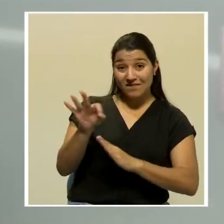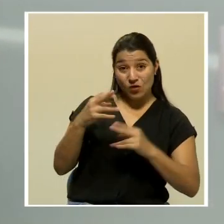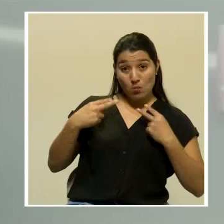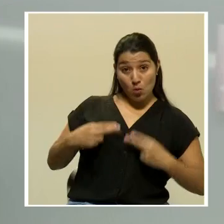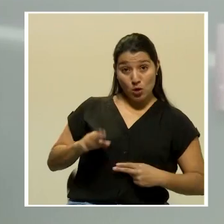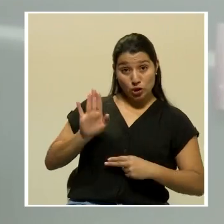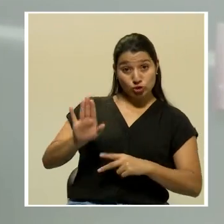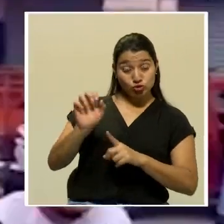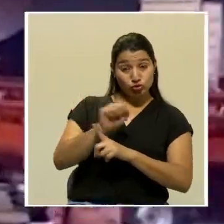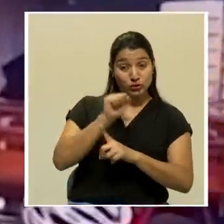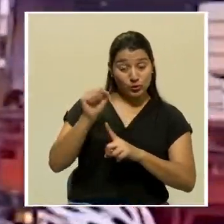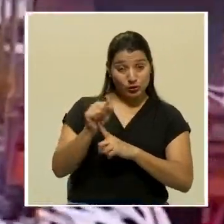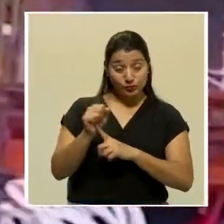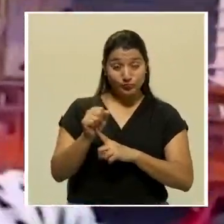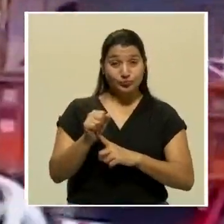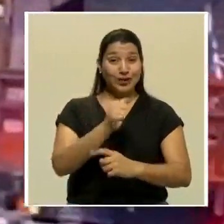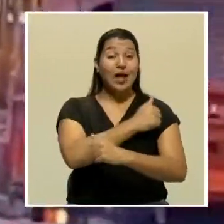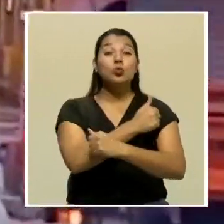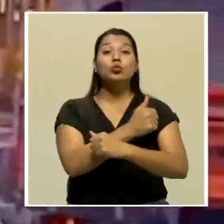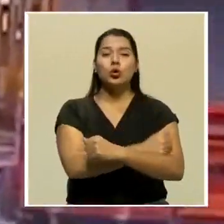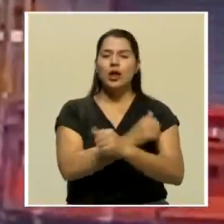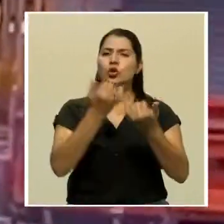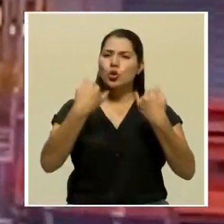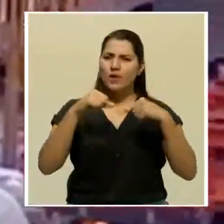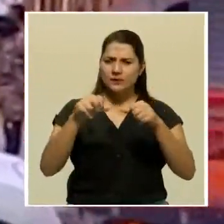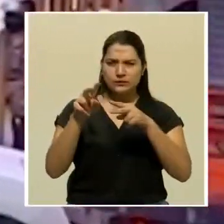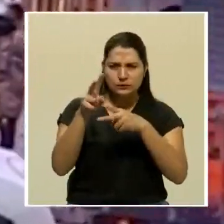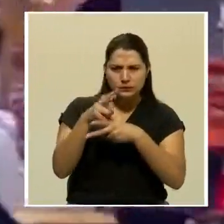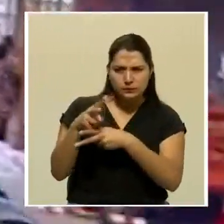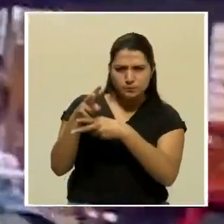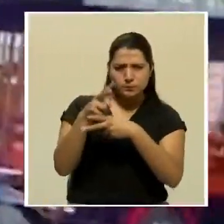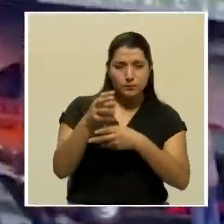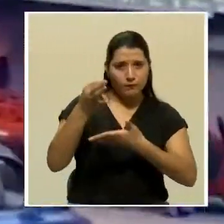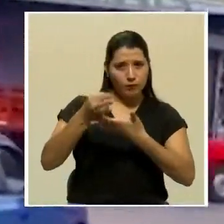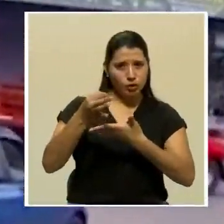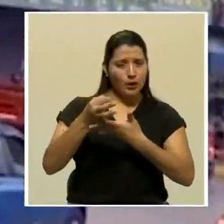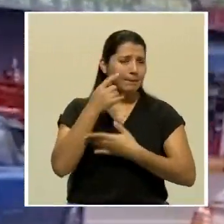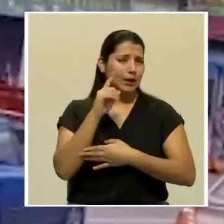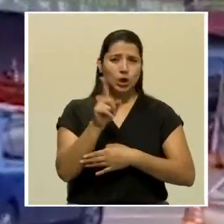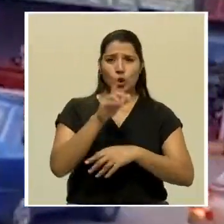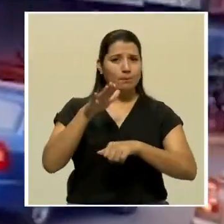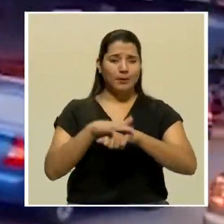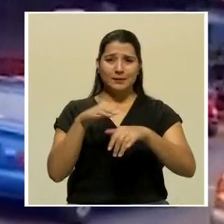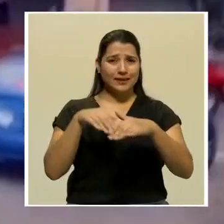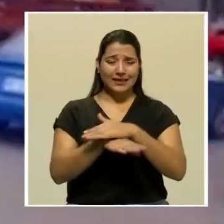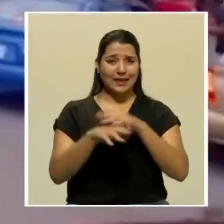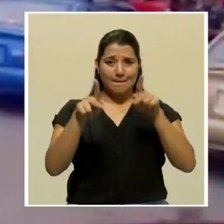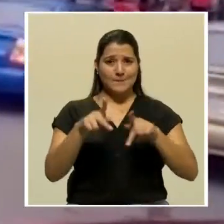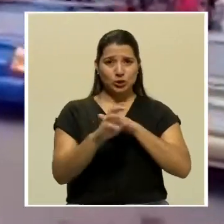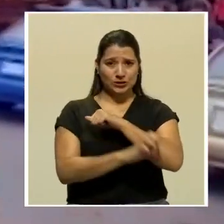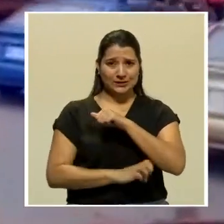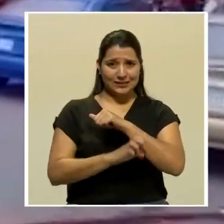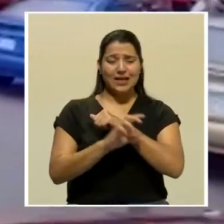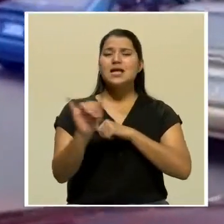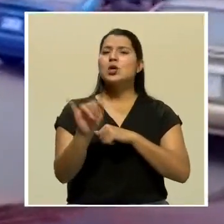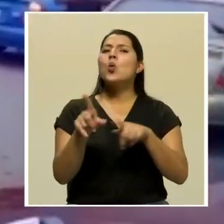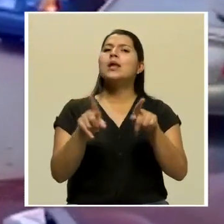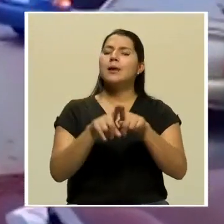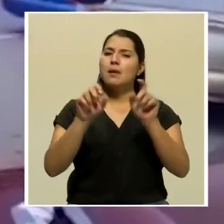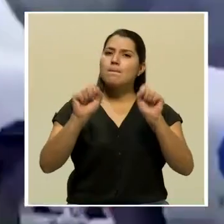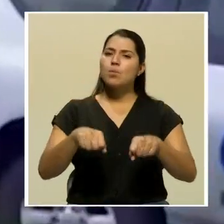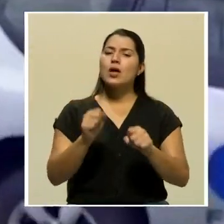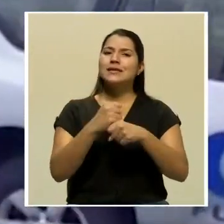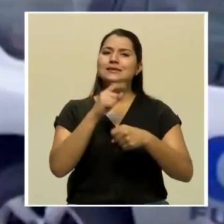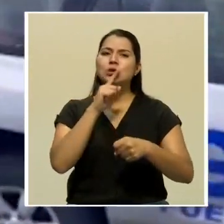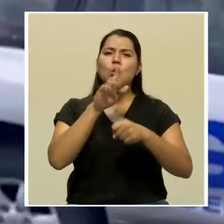situación de estas personas. Las autoridades mantienen constante vigilancia a las fronteras para no permitir el ingreso de extranjeros y además para hacer cumplir